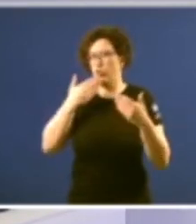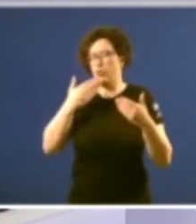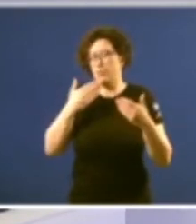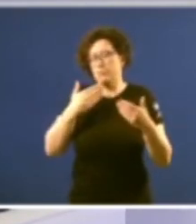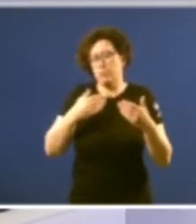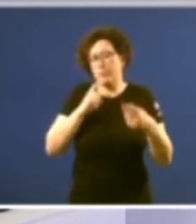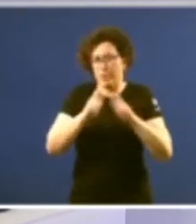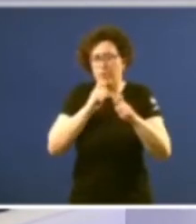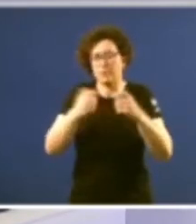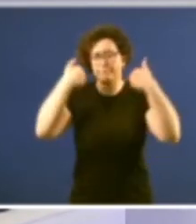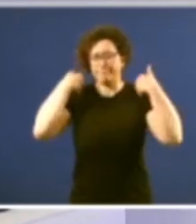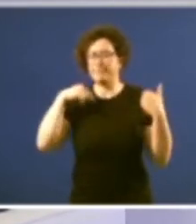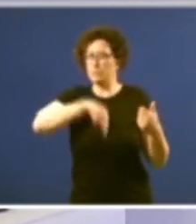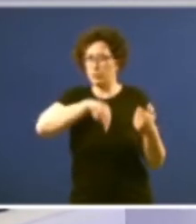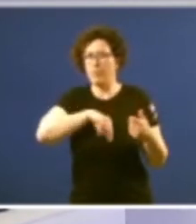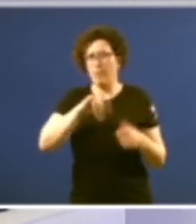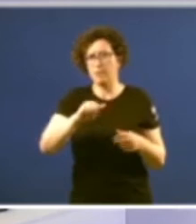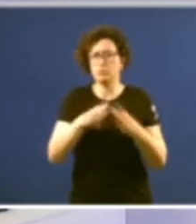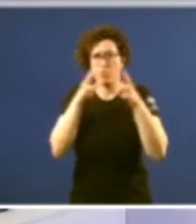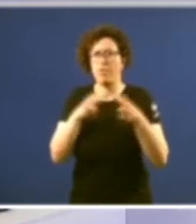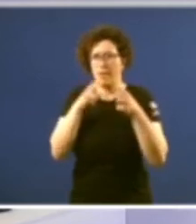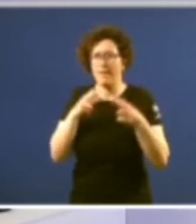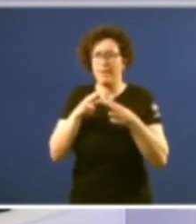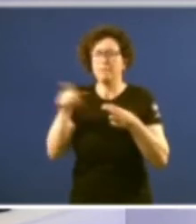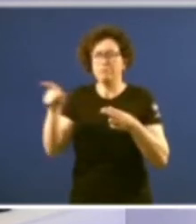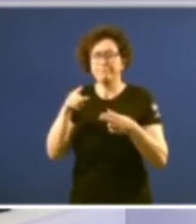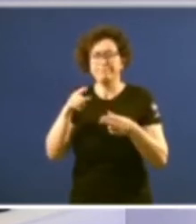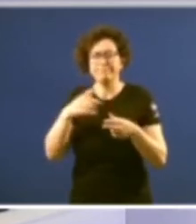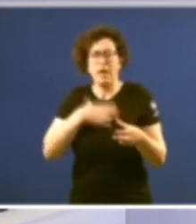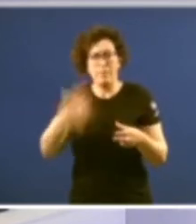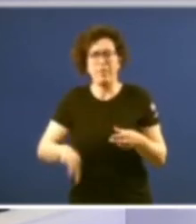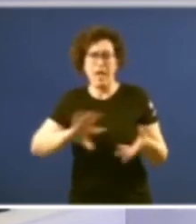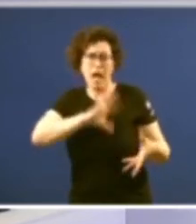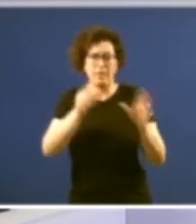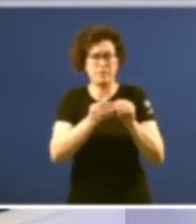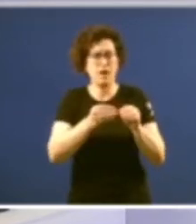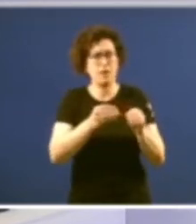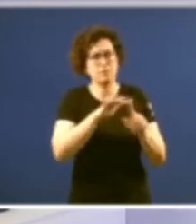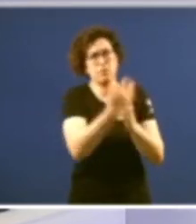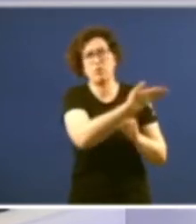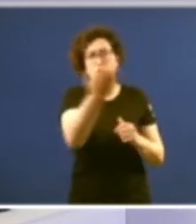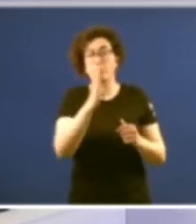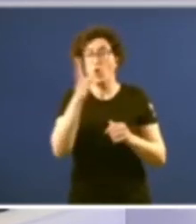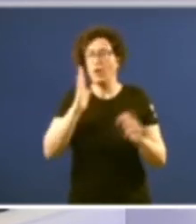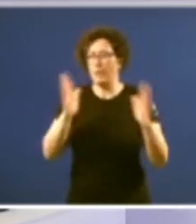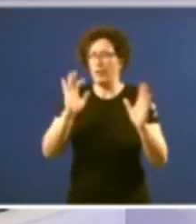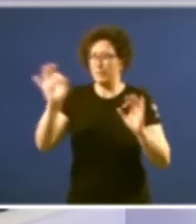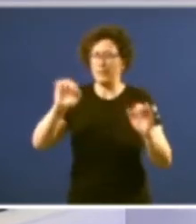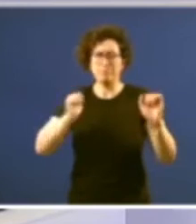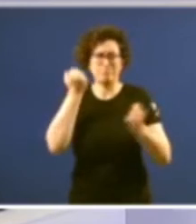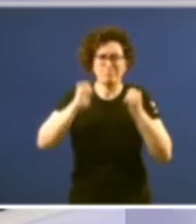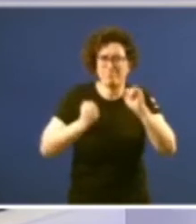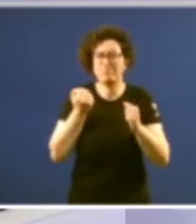responsabilidade social e desde o meu punto de vista estar a altura das circunstancias eran tempos convulsos como diciades antes pero tamén